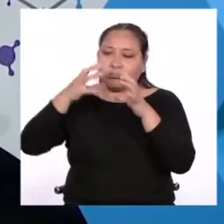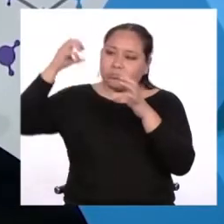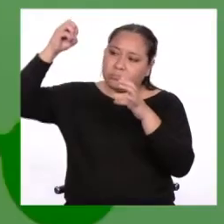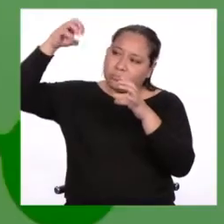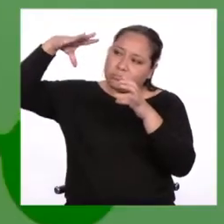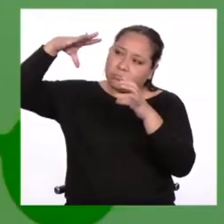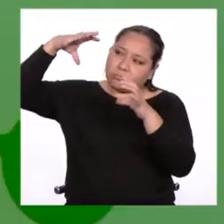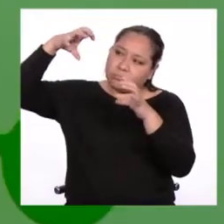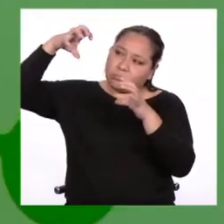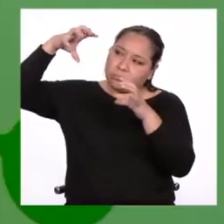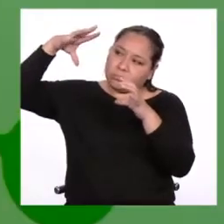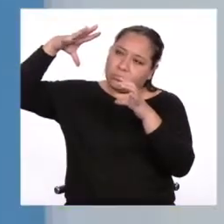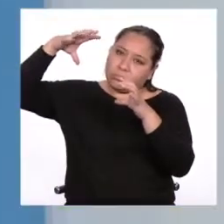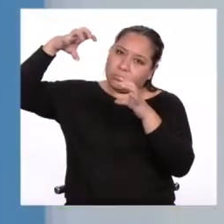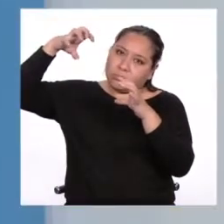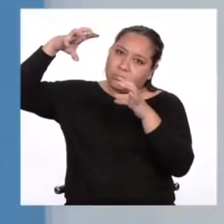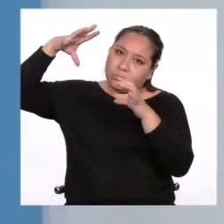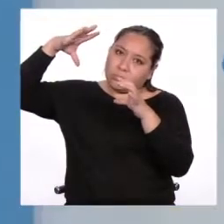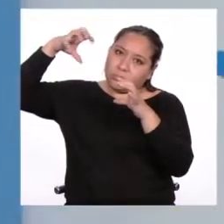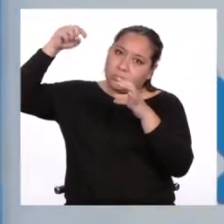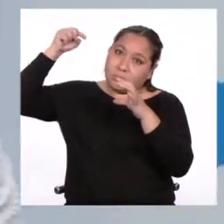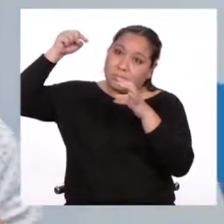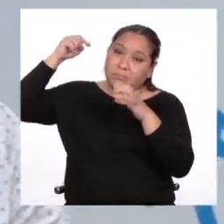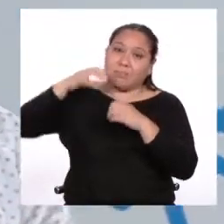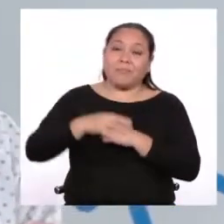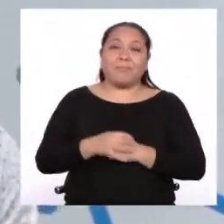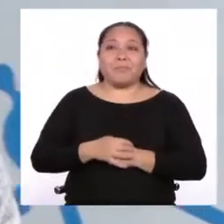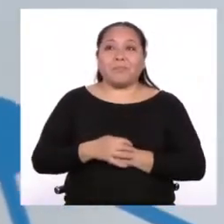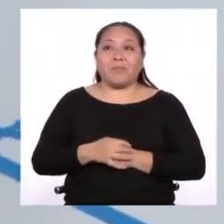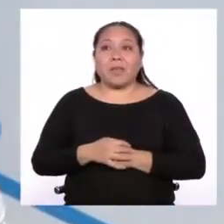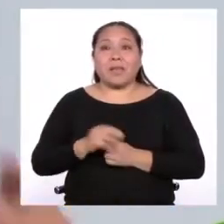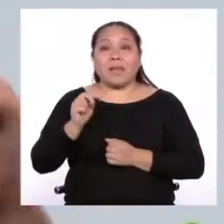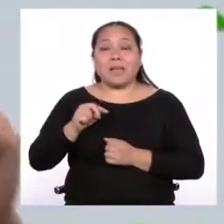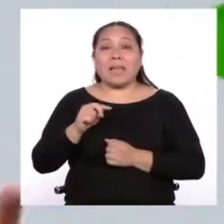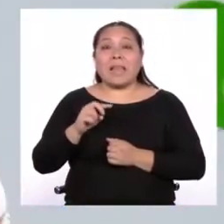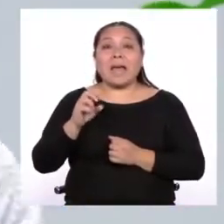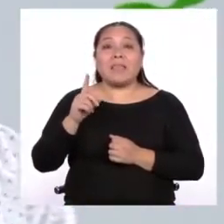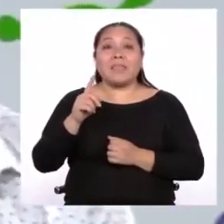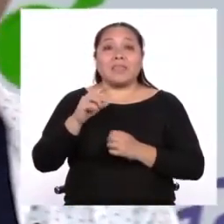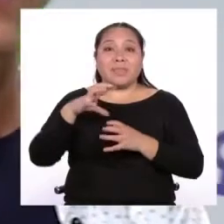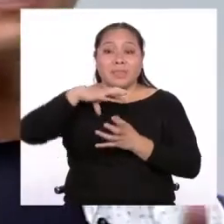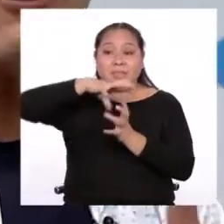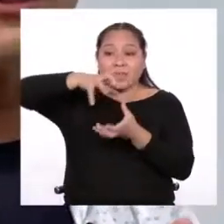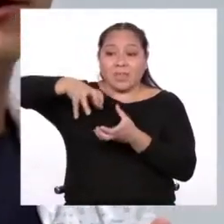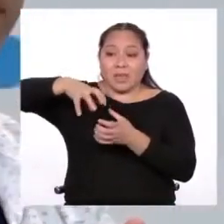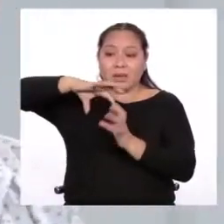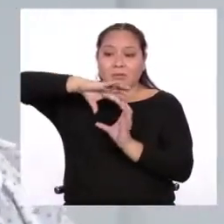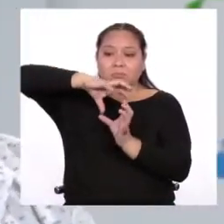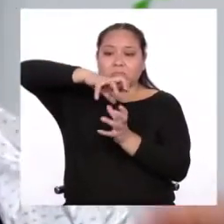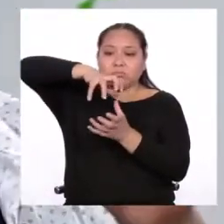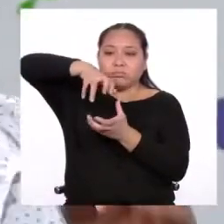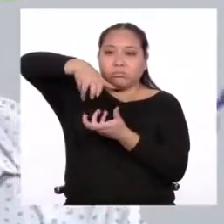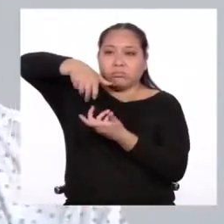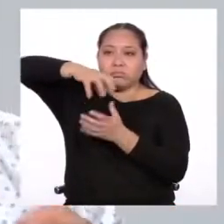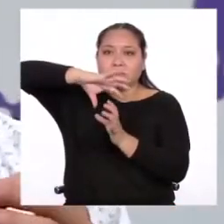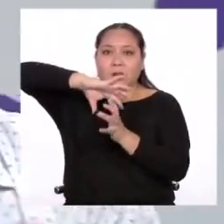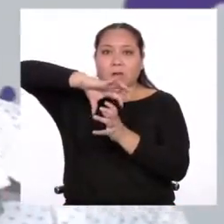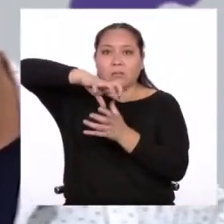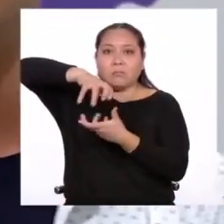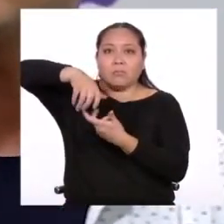sorprendente? ¡Siempre! La velocidad de rotación de la Tierra sobre su eje a la altura del Ecuador es de